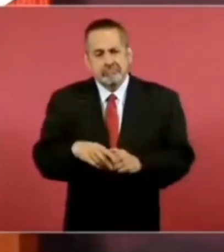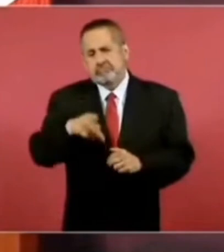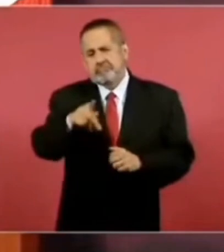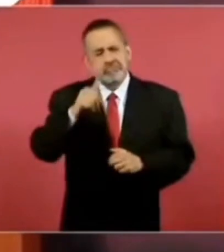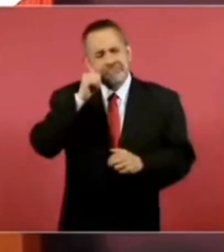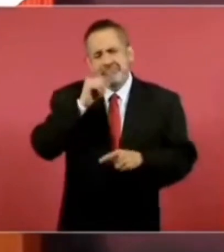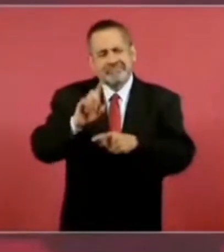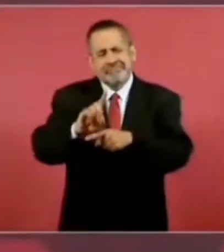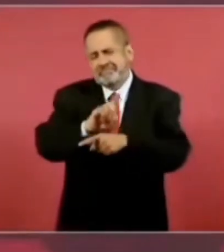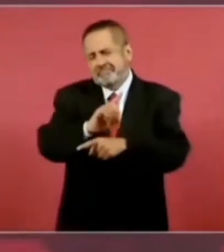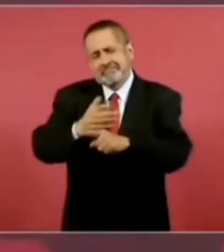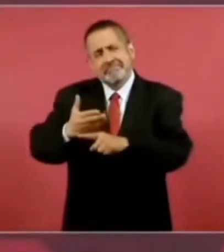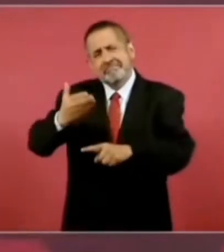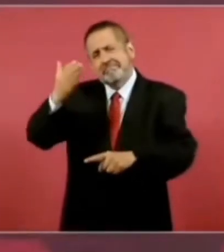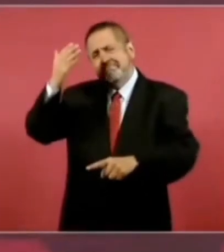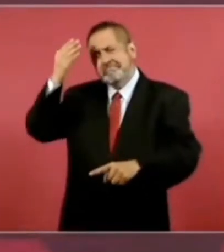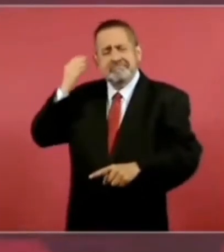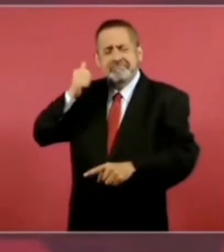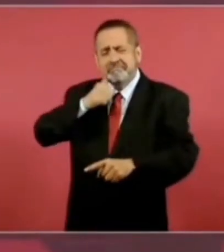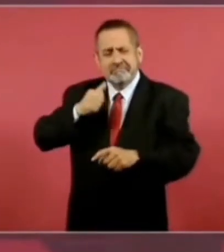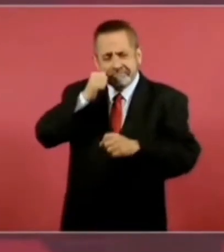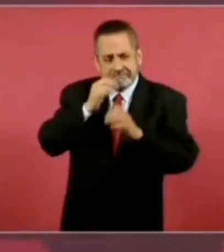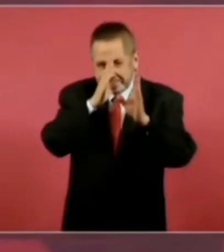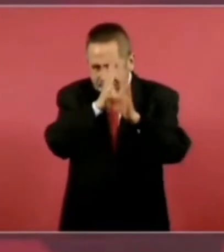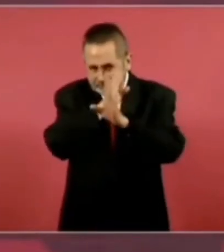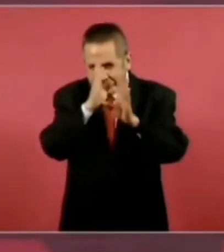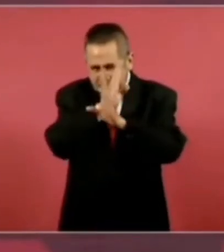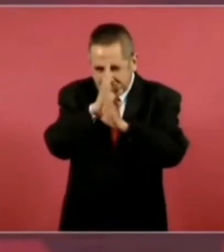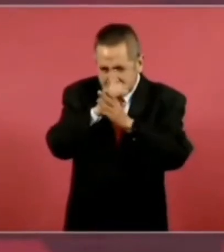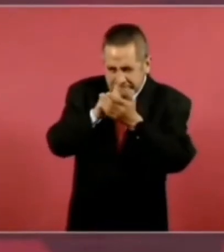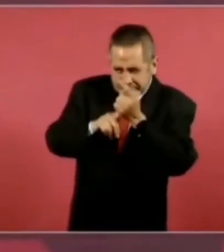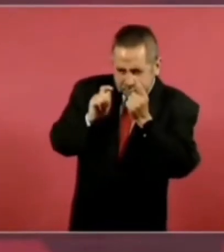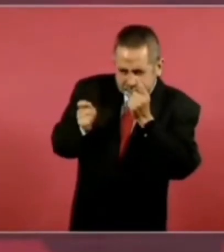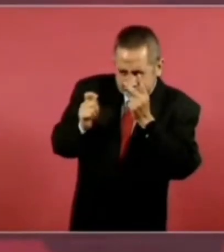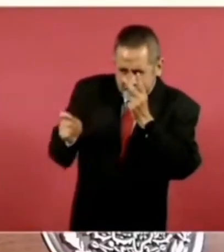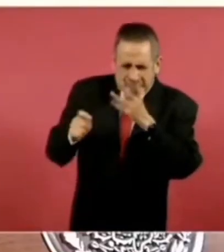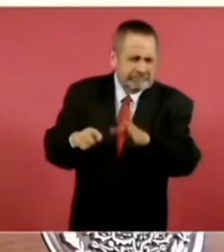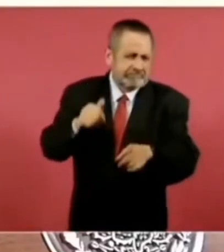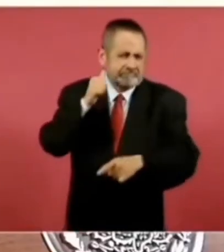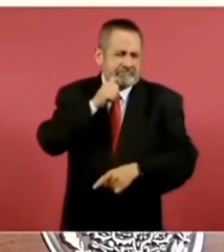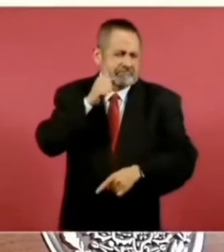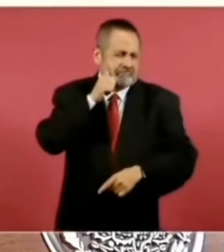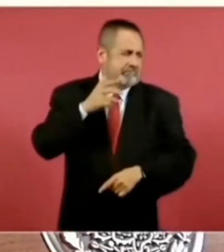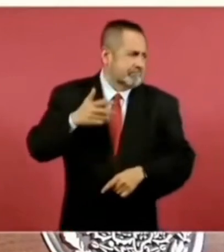padecido nosotros de espionaje, siempre.